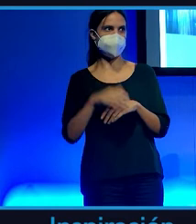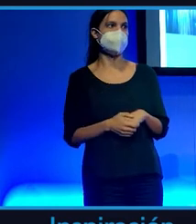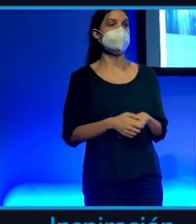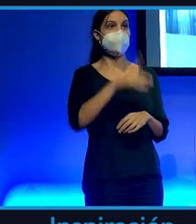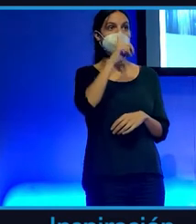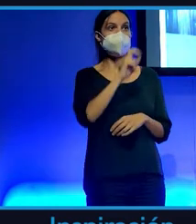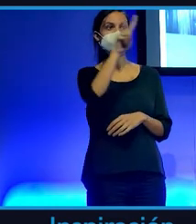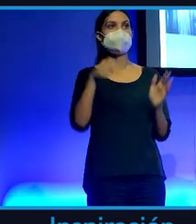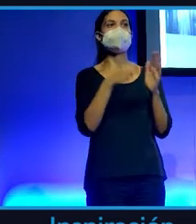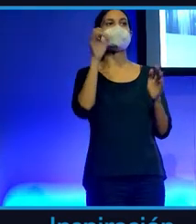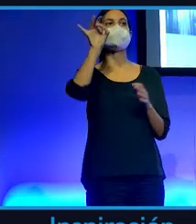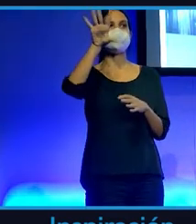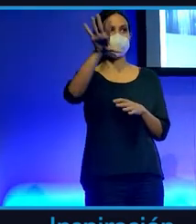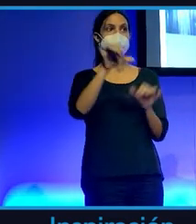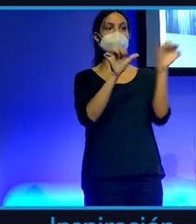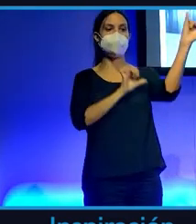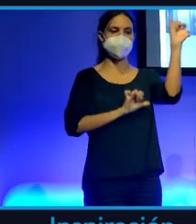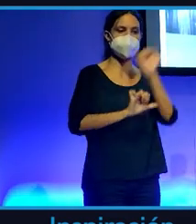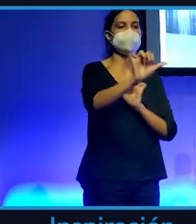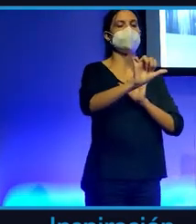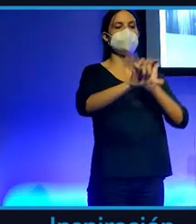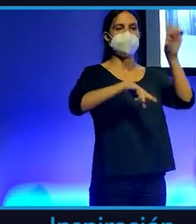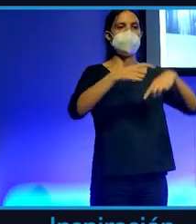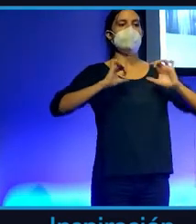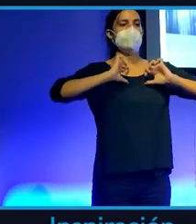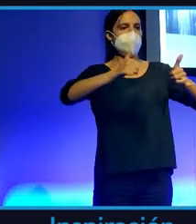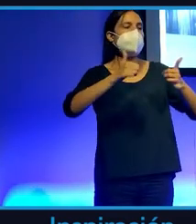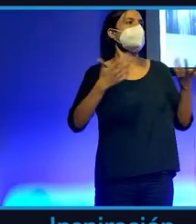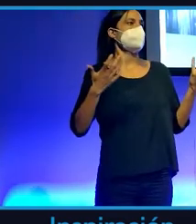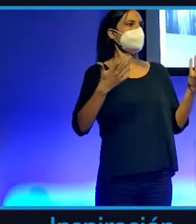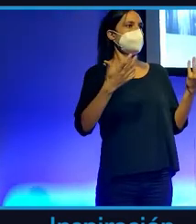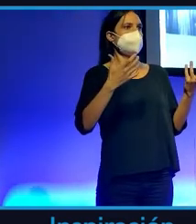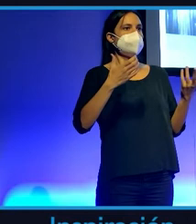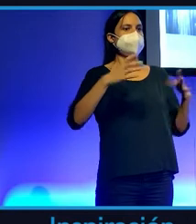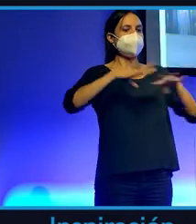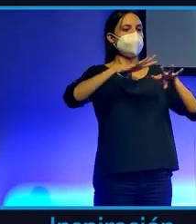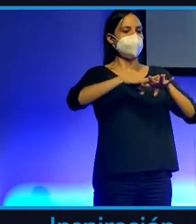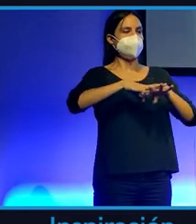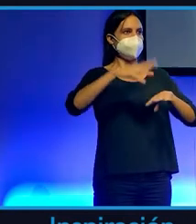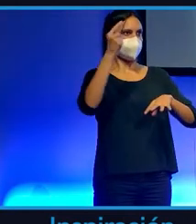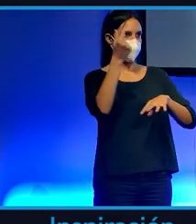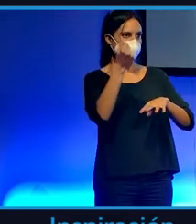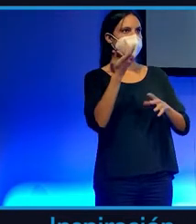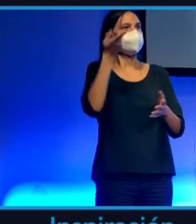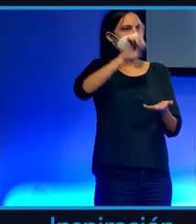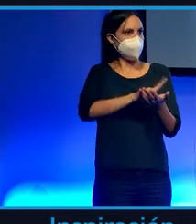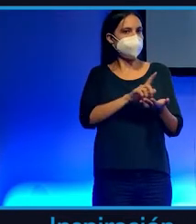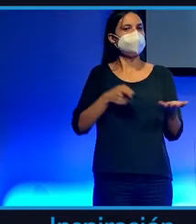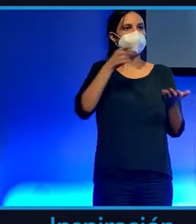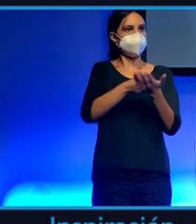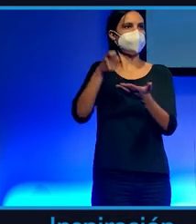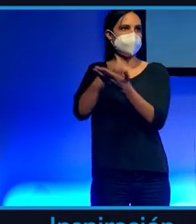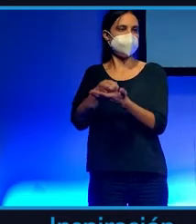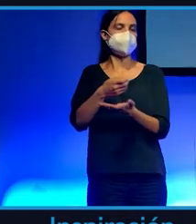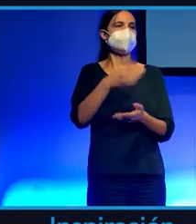2015 y desde entonces también más tarde empecé a emprender en criptomonedas. Pues con Onis como os decía que trabajamos con